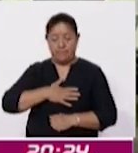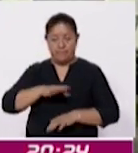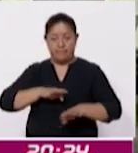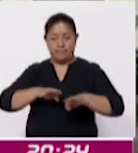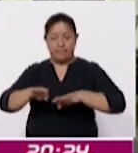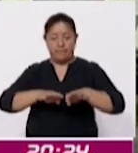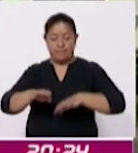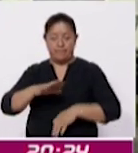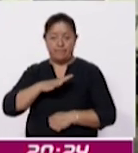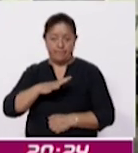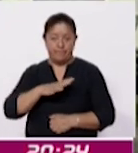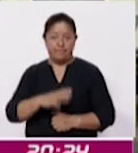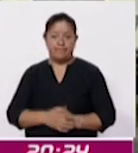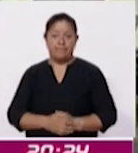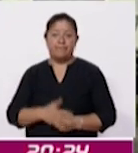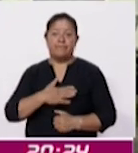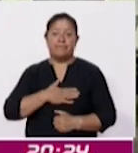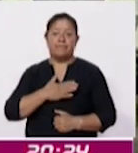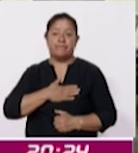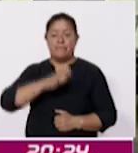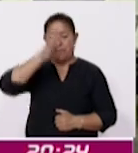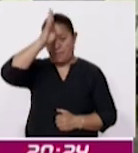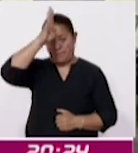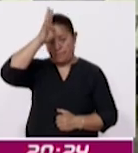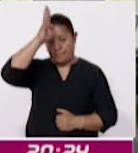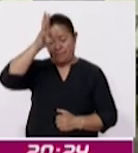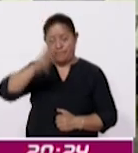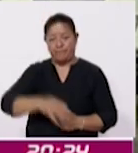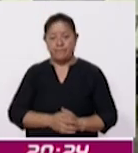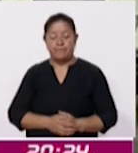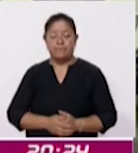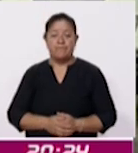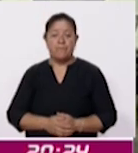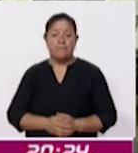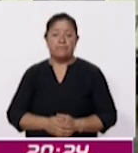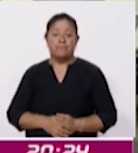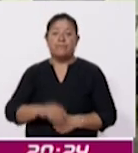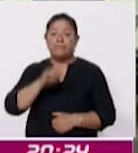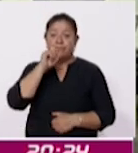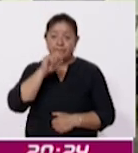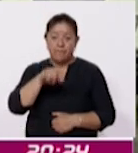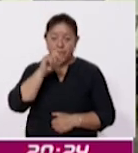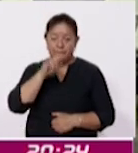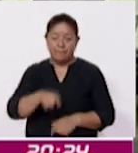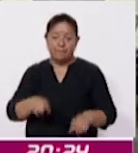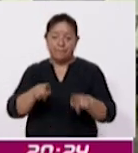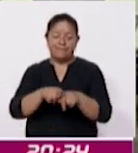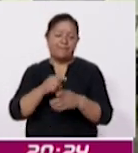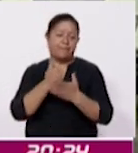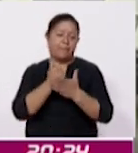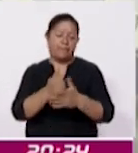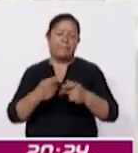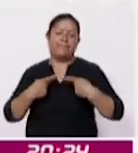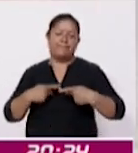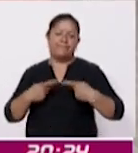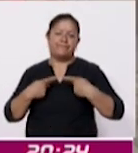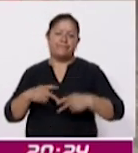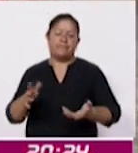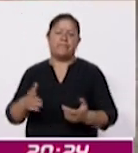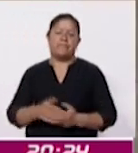generamos nosotros como bomberos y también por ayudar a las demás personas sin recibir nada a cambio.